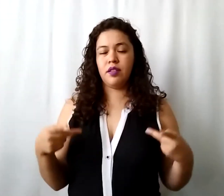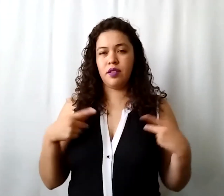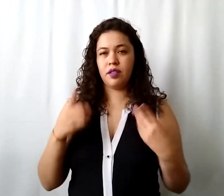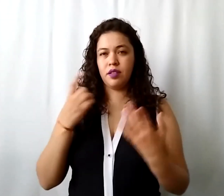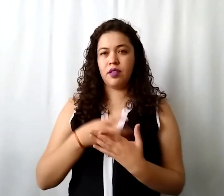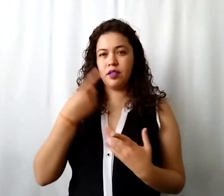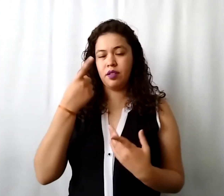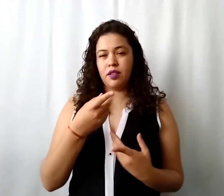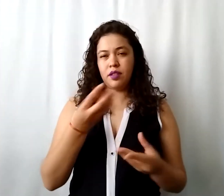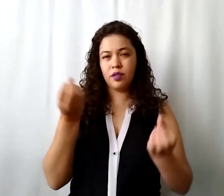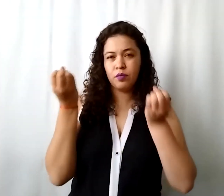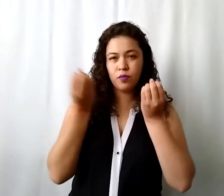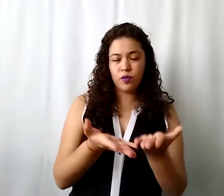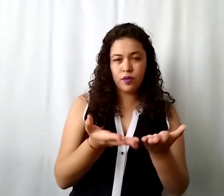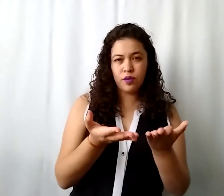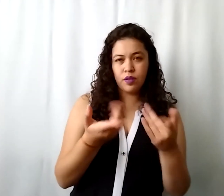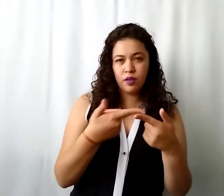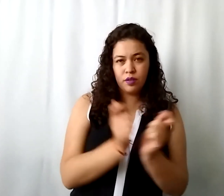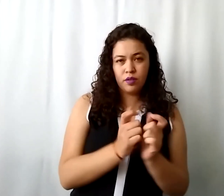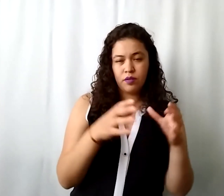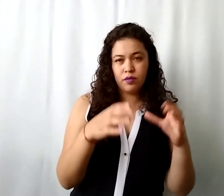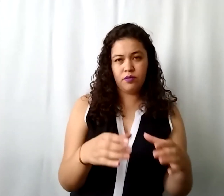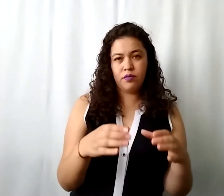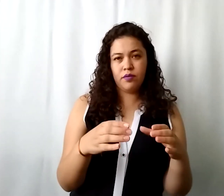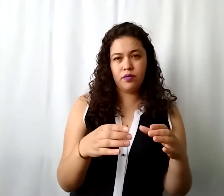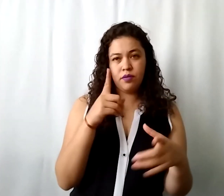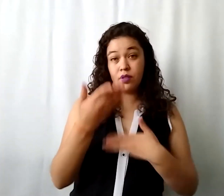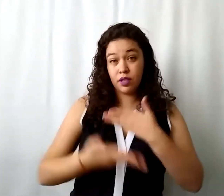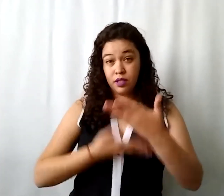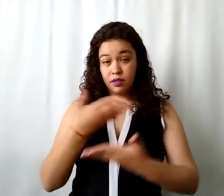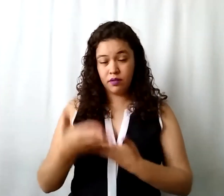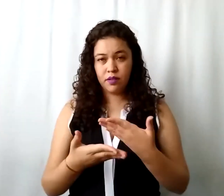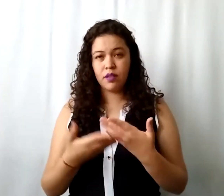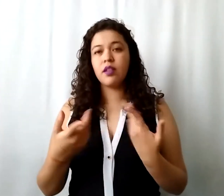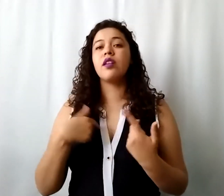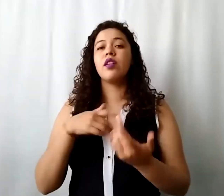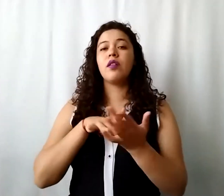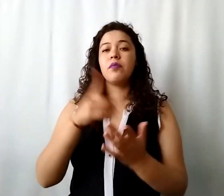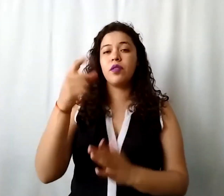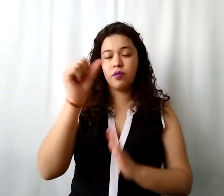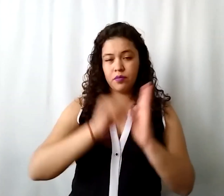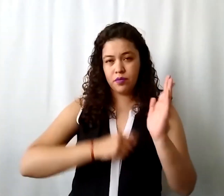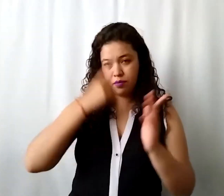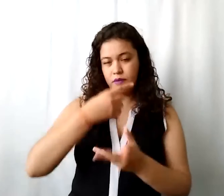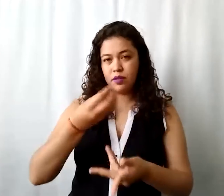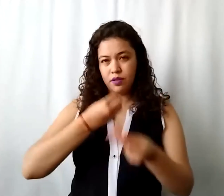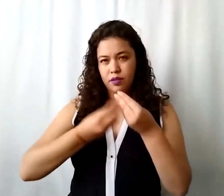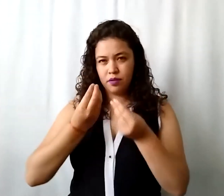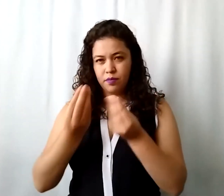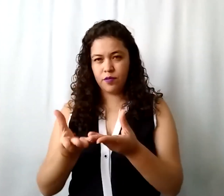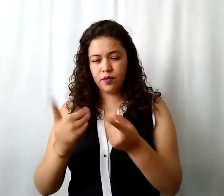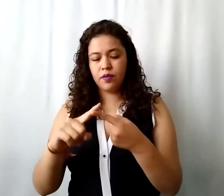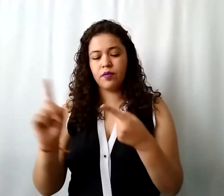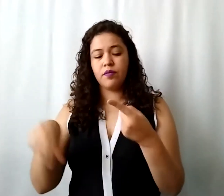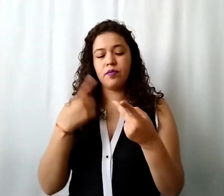otorgo despensa pero a la vez ese va a ser un servicio el apoyo mensual de despensa otro servicio